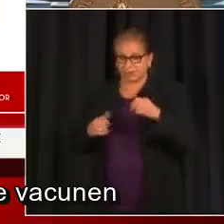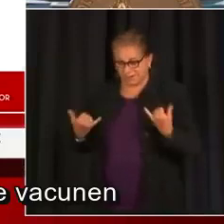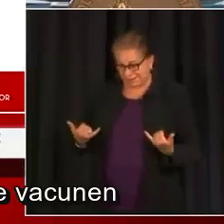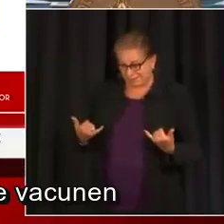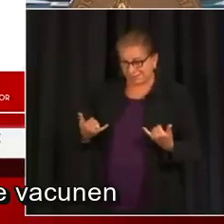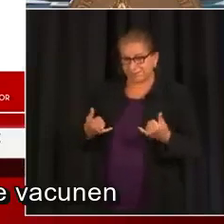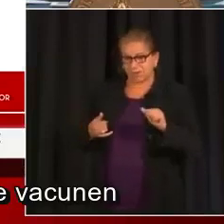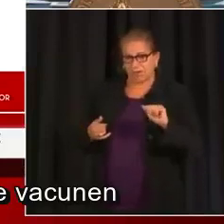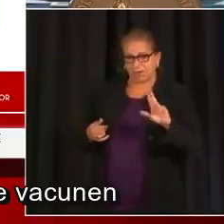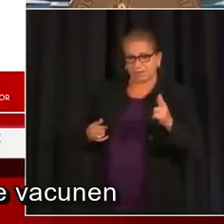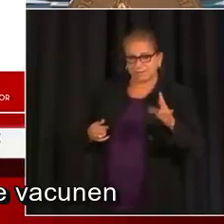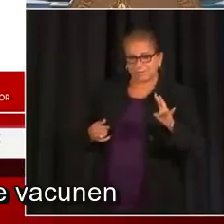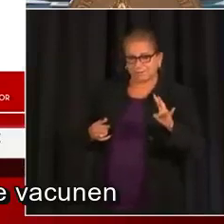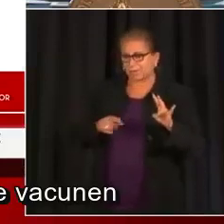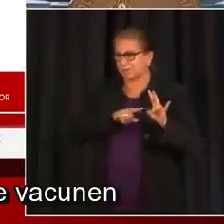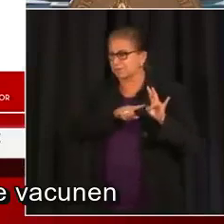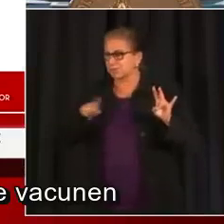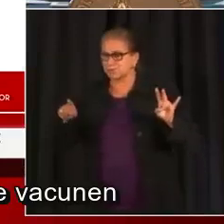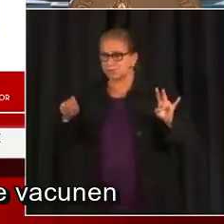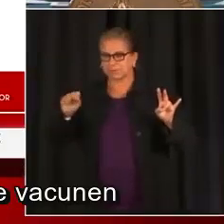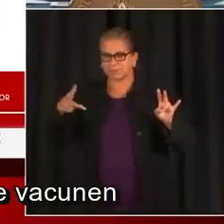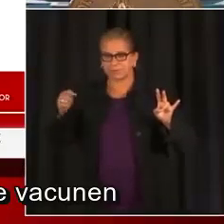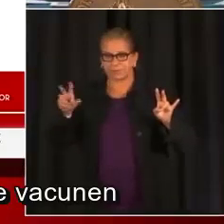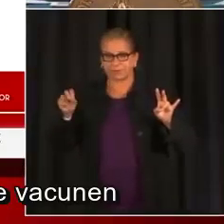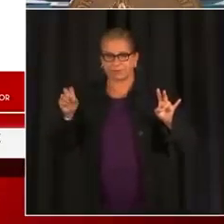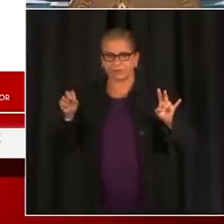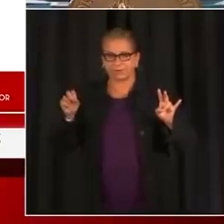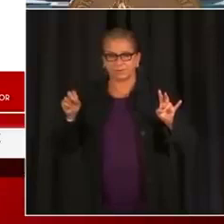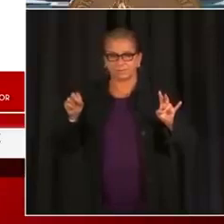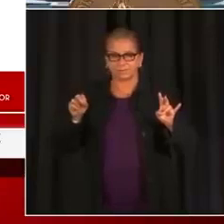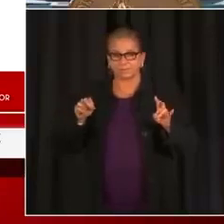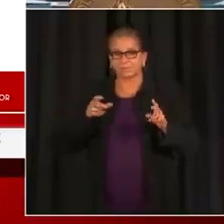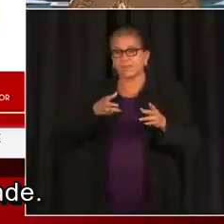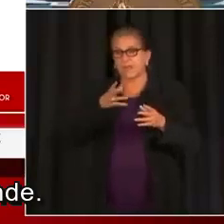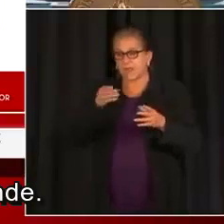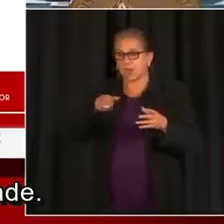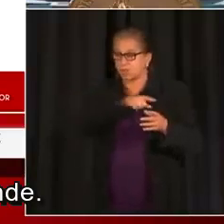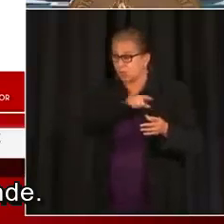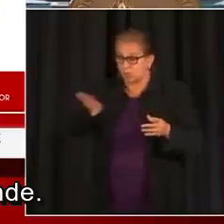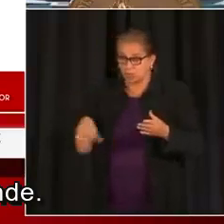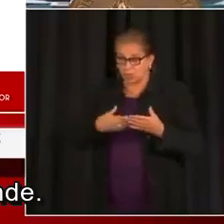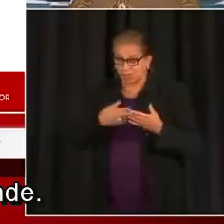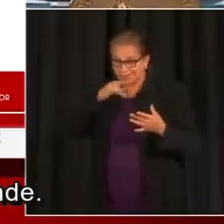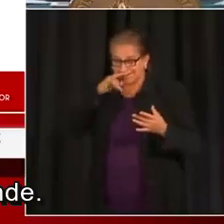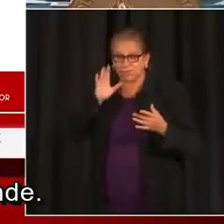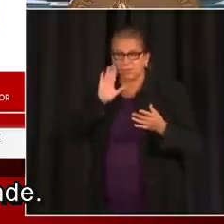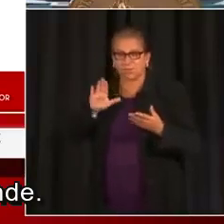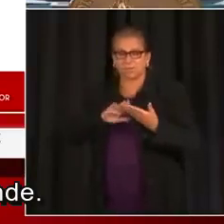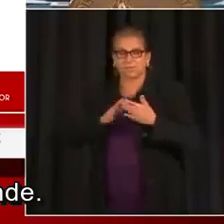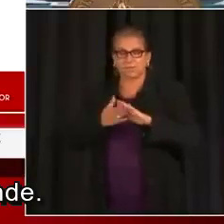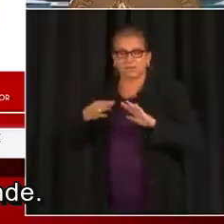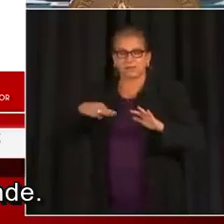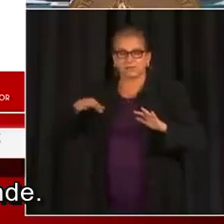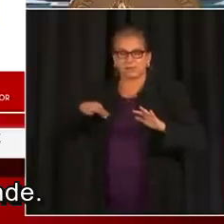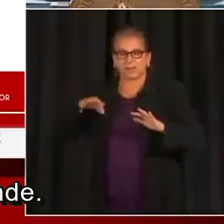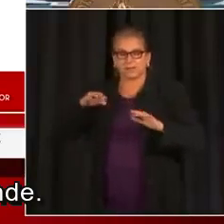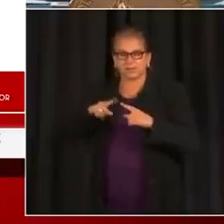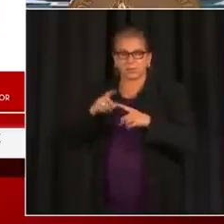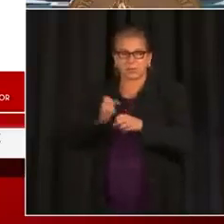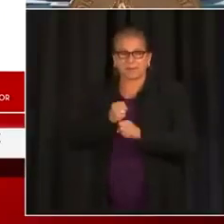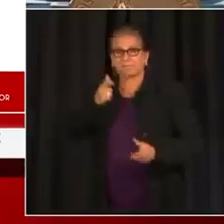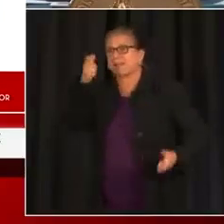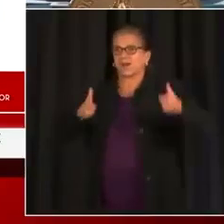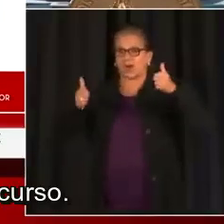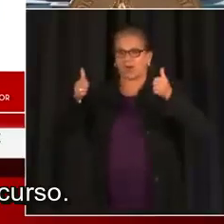Y queremos que todos los muchachos que se vacunen sepan que son elegibles para ganar un premio muy grande.